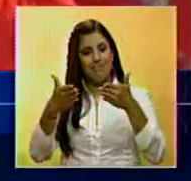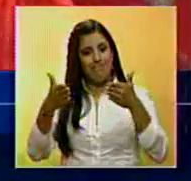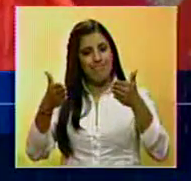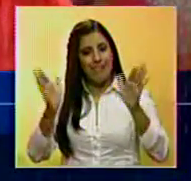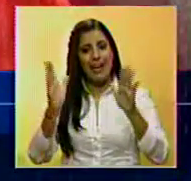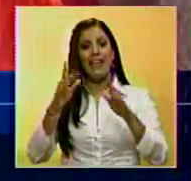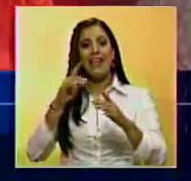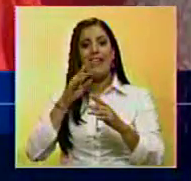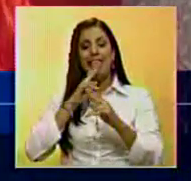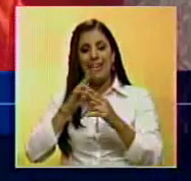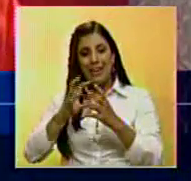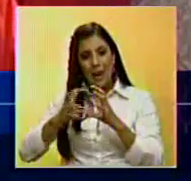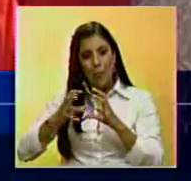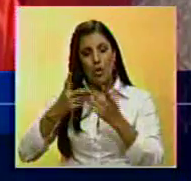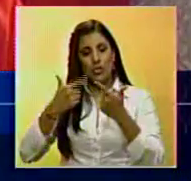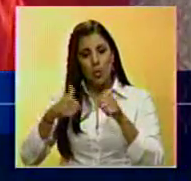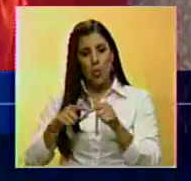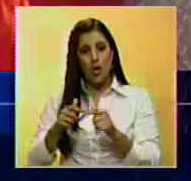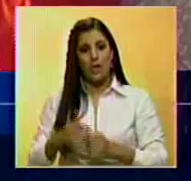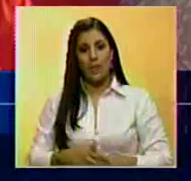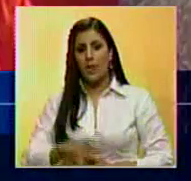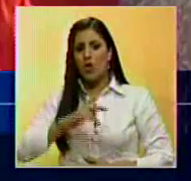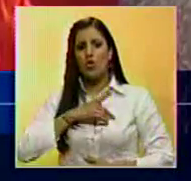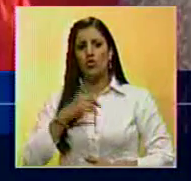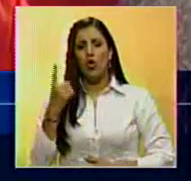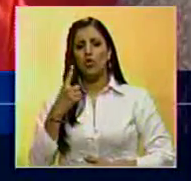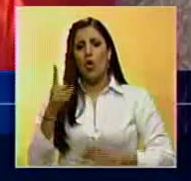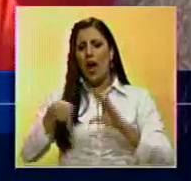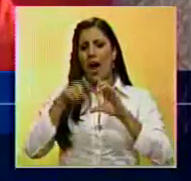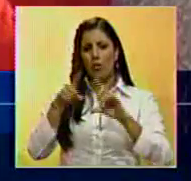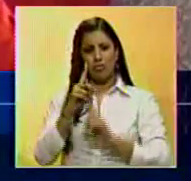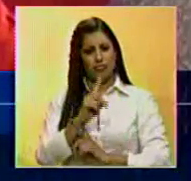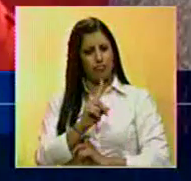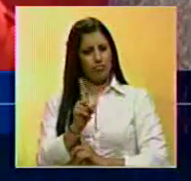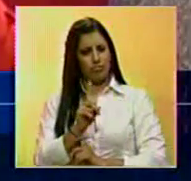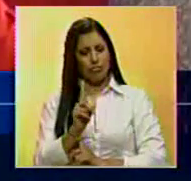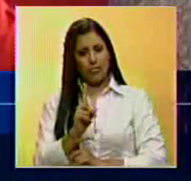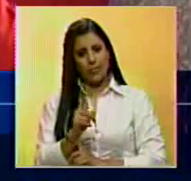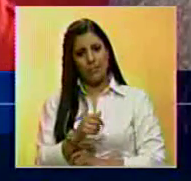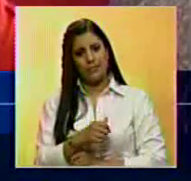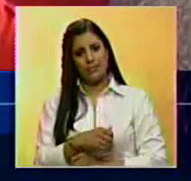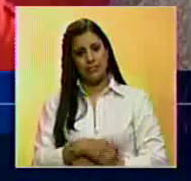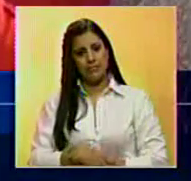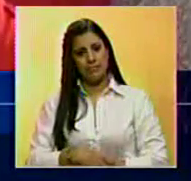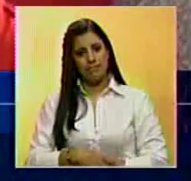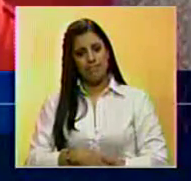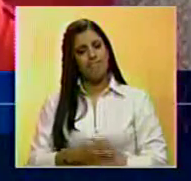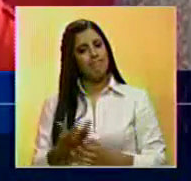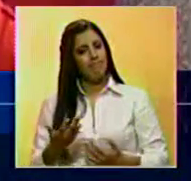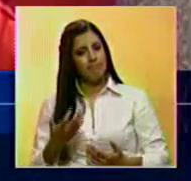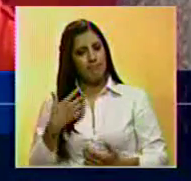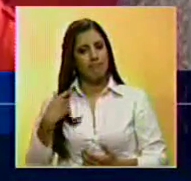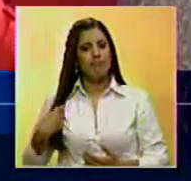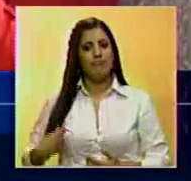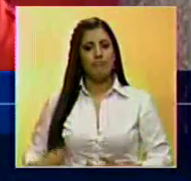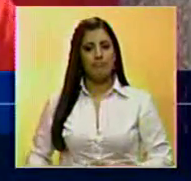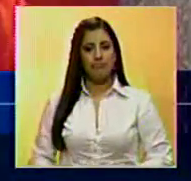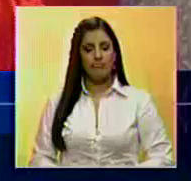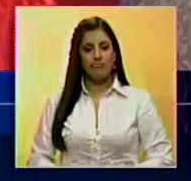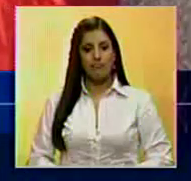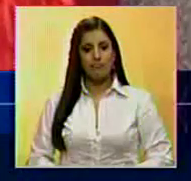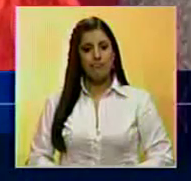dama de respuesta en la red de proveeduría. No solo caucho, batería y lubricante,